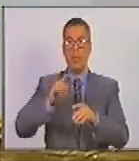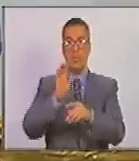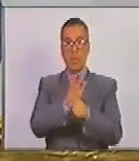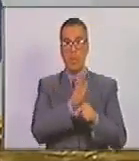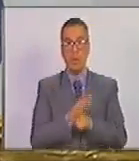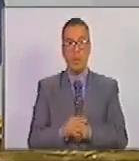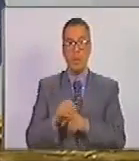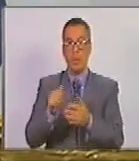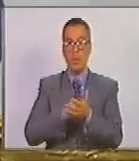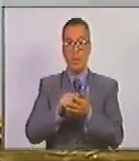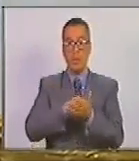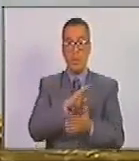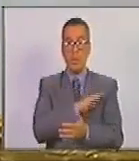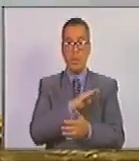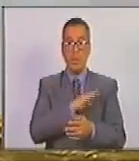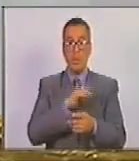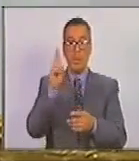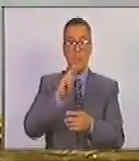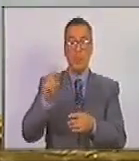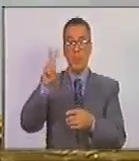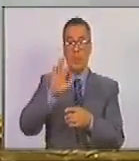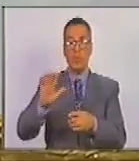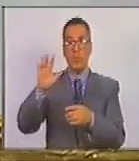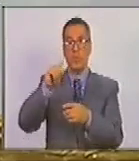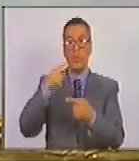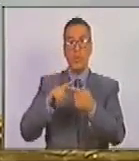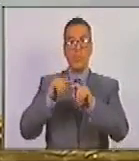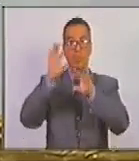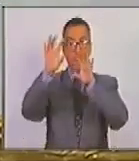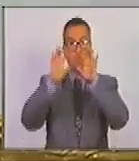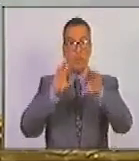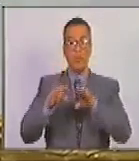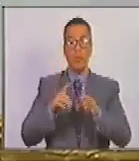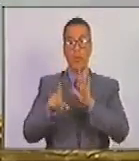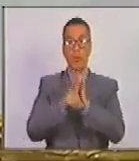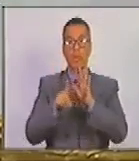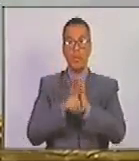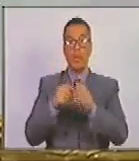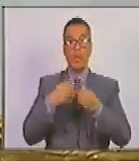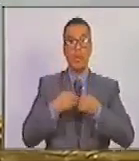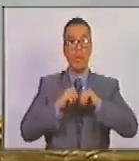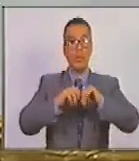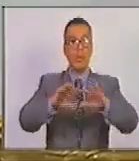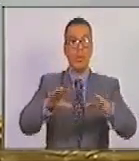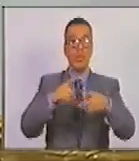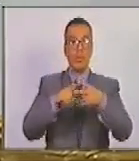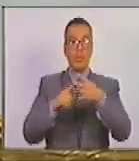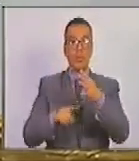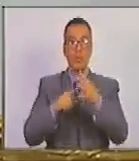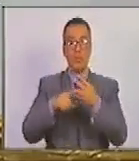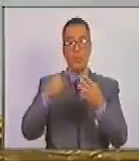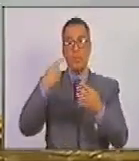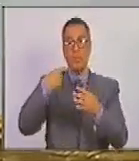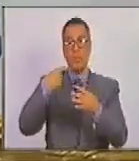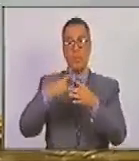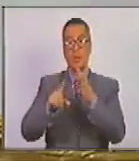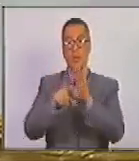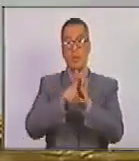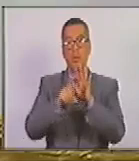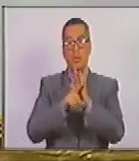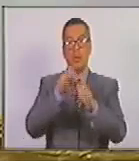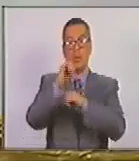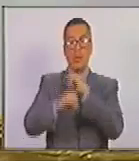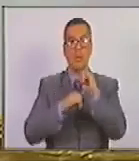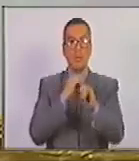protección de los activos derechos e intereses de la república y sus entidades en el extranjero y ley orgánica de extinción de dominio entre otras leyes a nivel